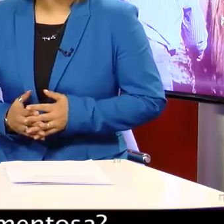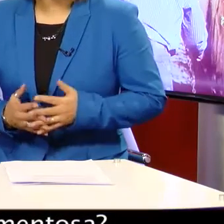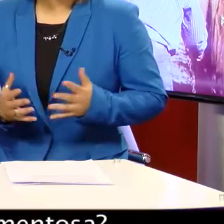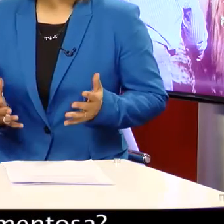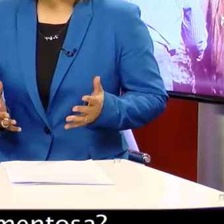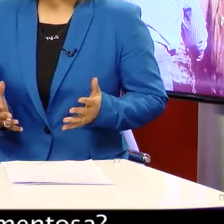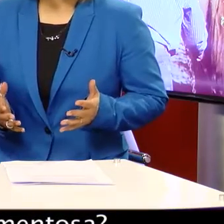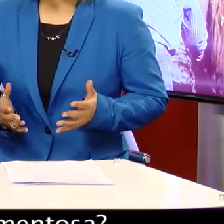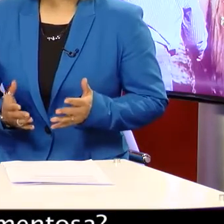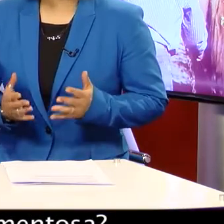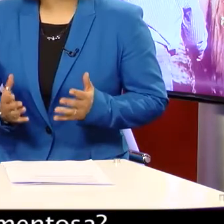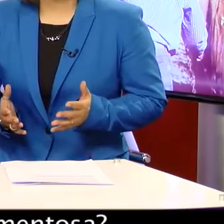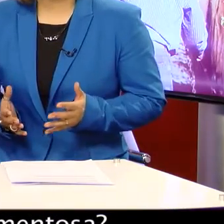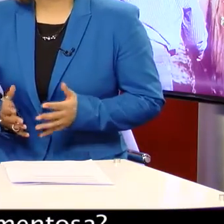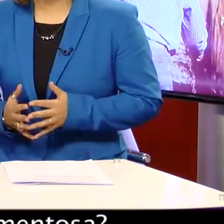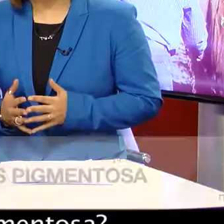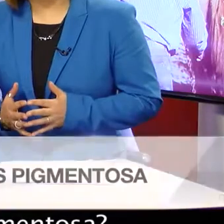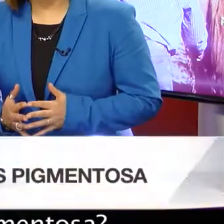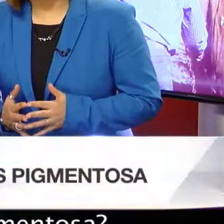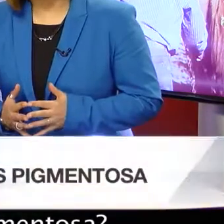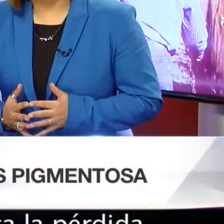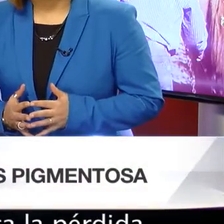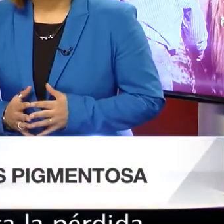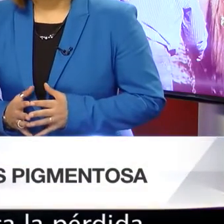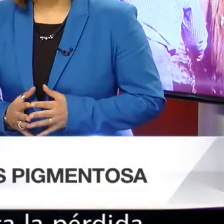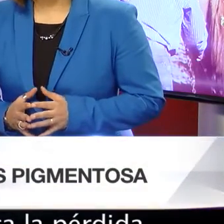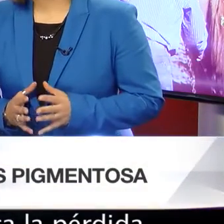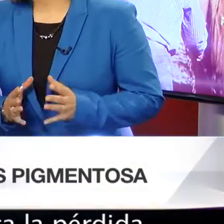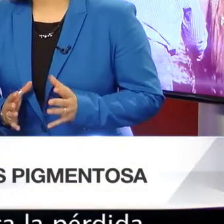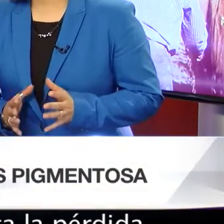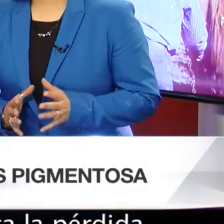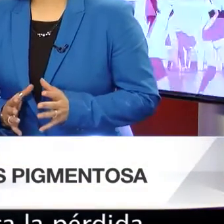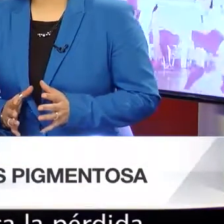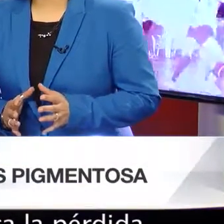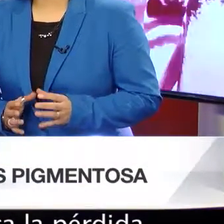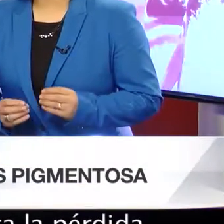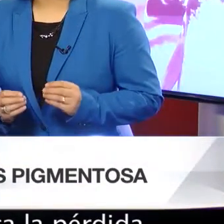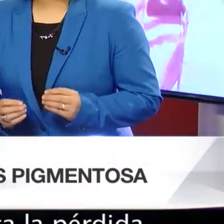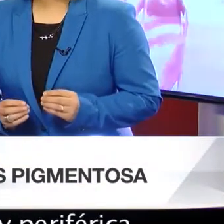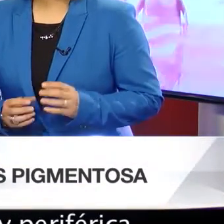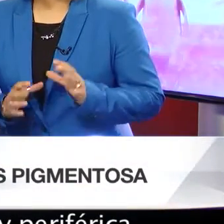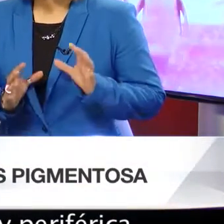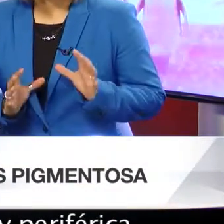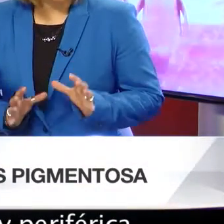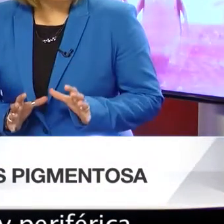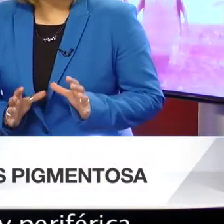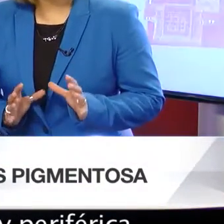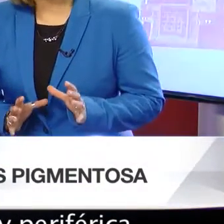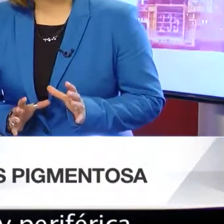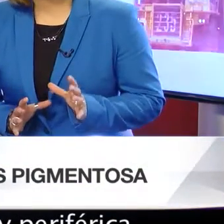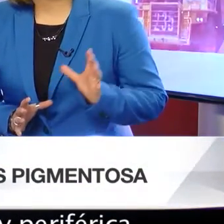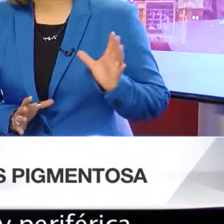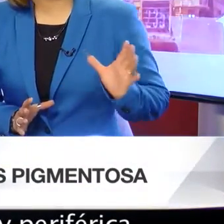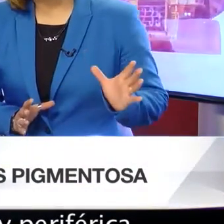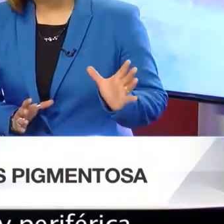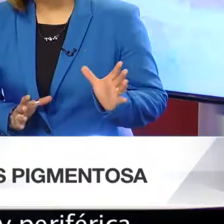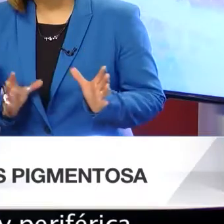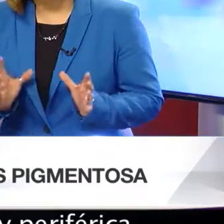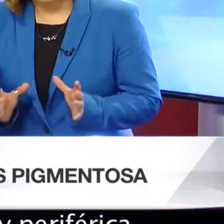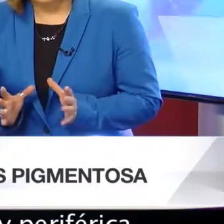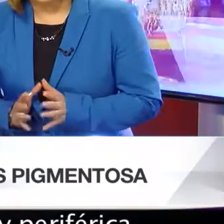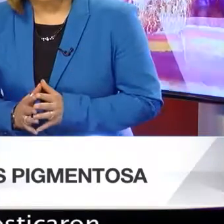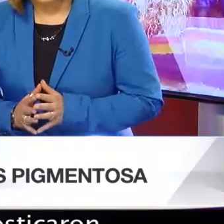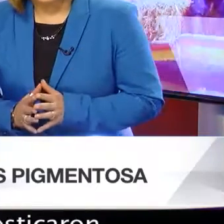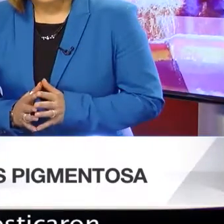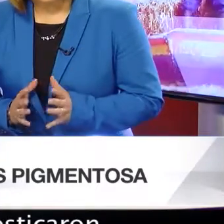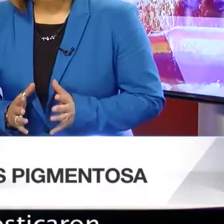¿Sabe qué es la retinitis pigmentosa? Es una enfermedad que provoca la pérdida gradual de la visión nocturna y